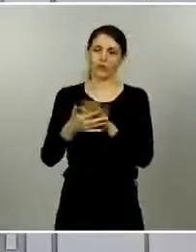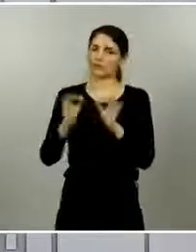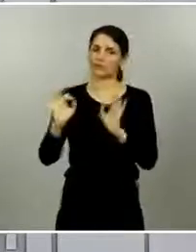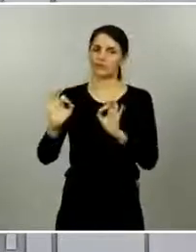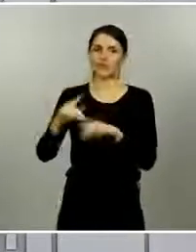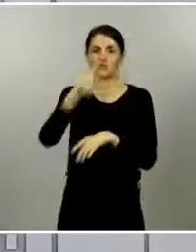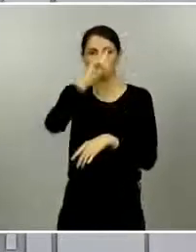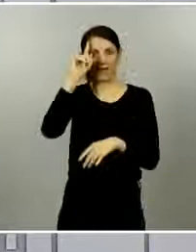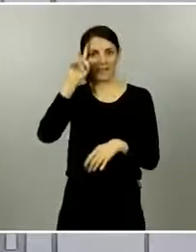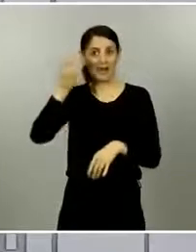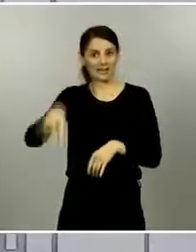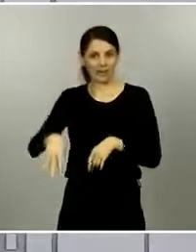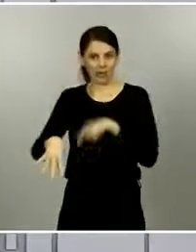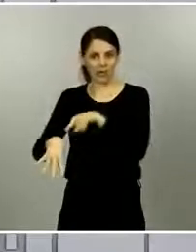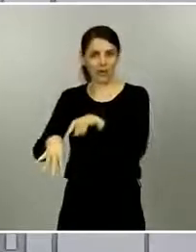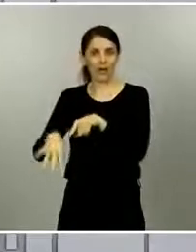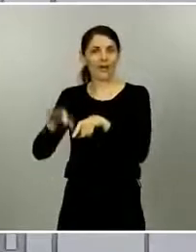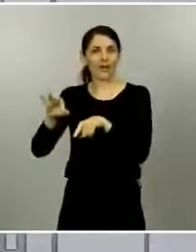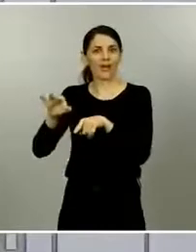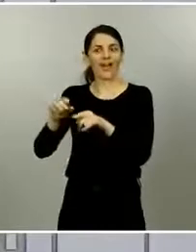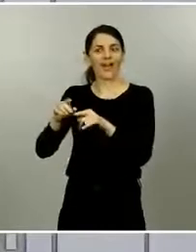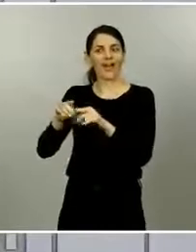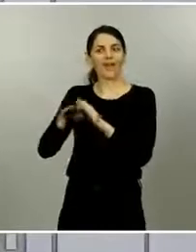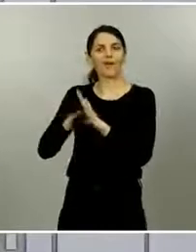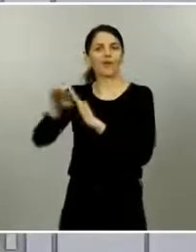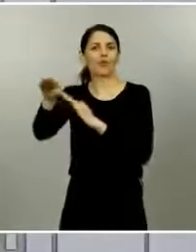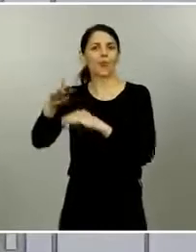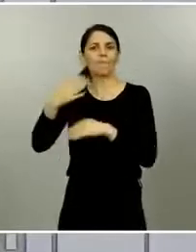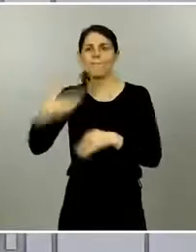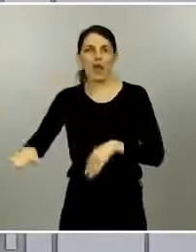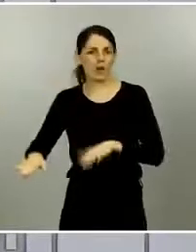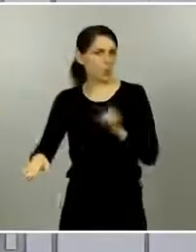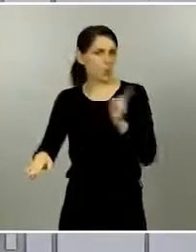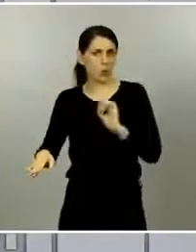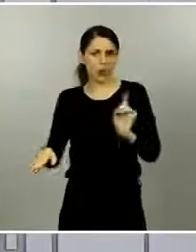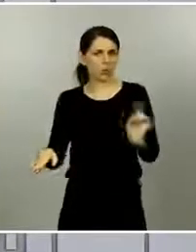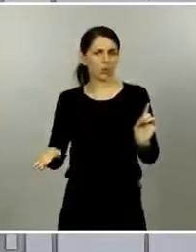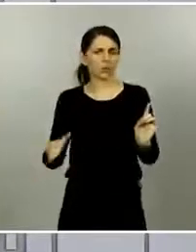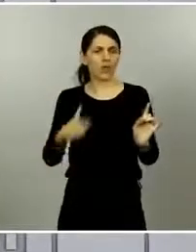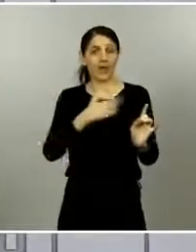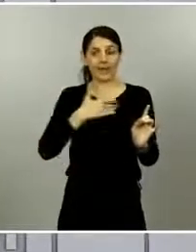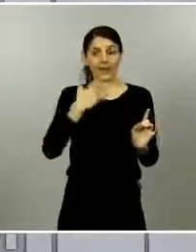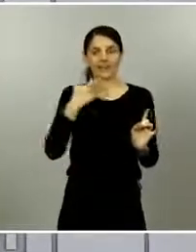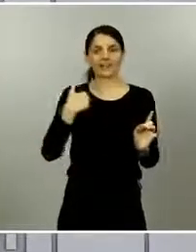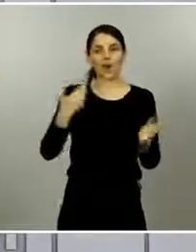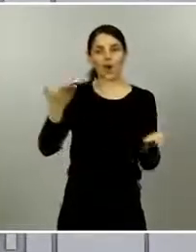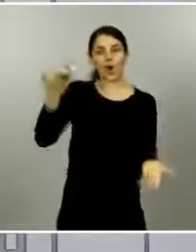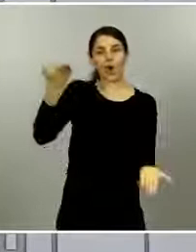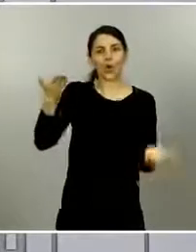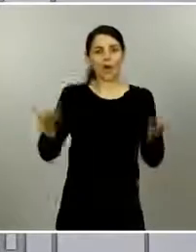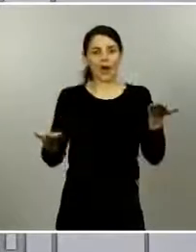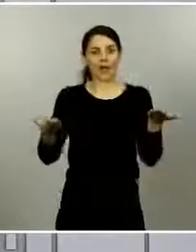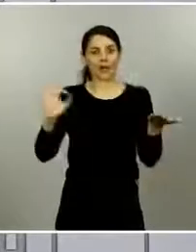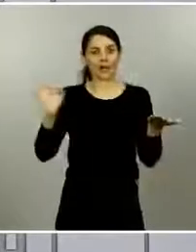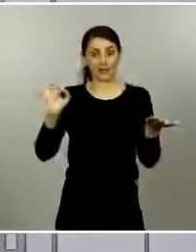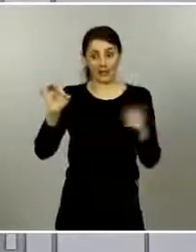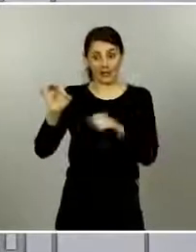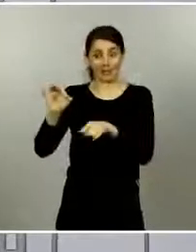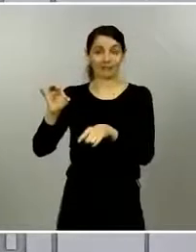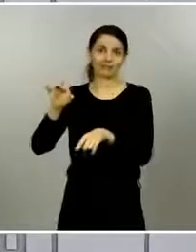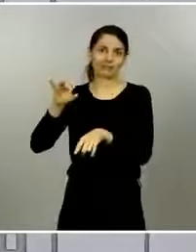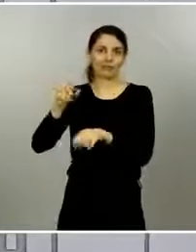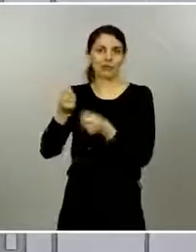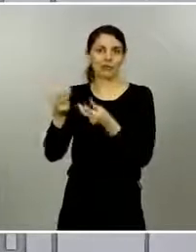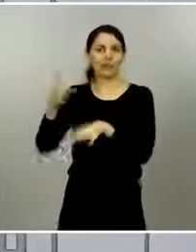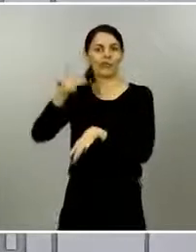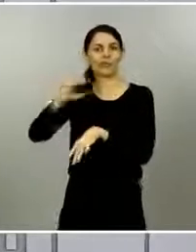de Madrid y Cataluña no quiere decir que la evolución haya sido mala en absoluto sino quiere decir que el número de casos ha sido mucho más alto por